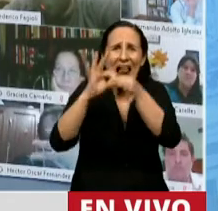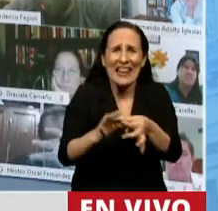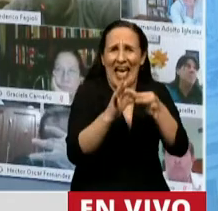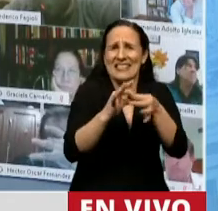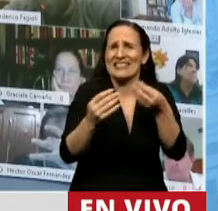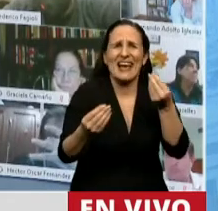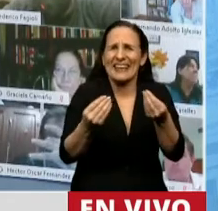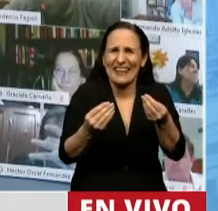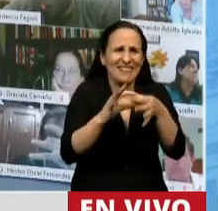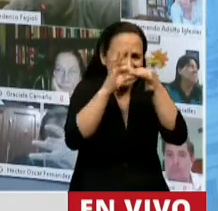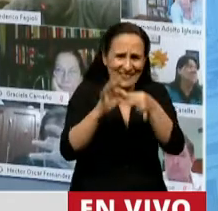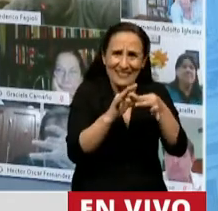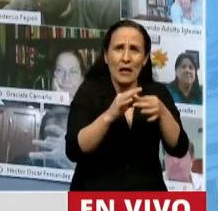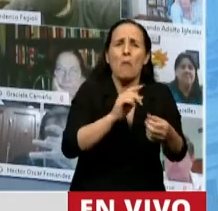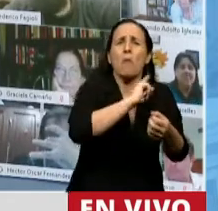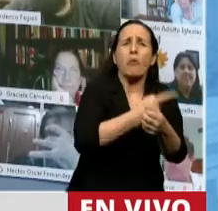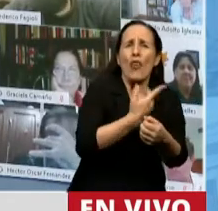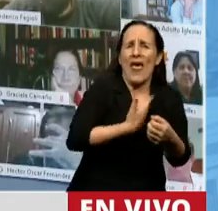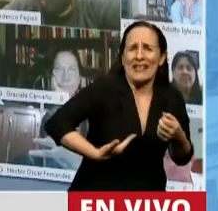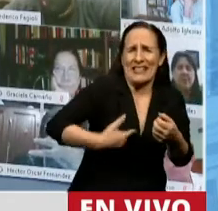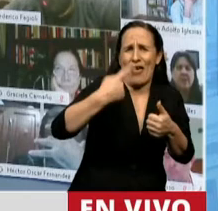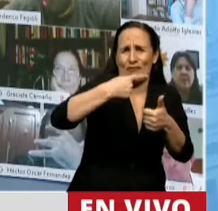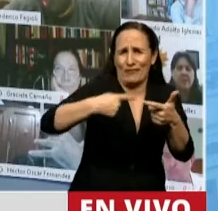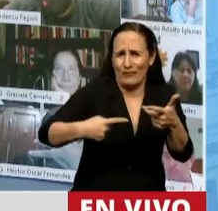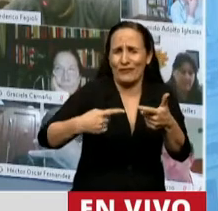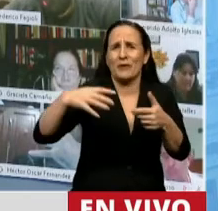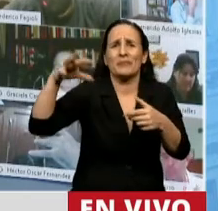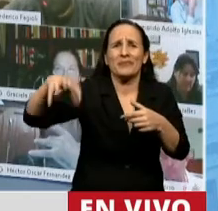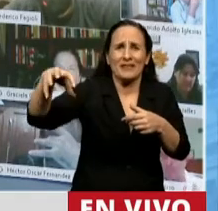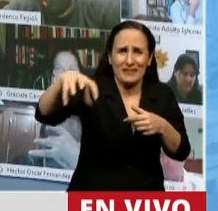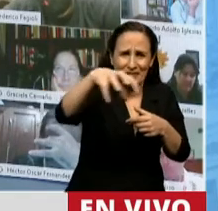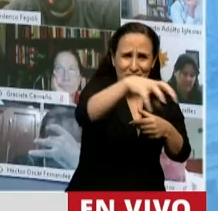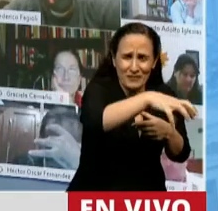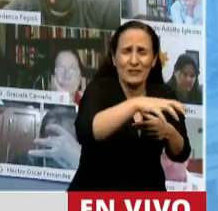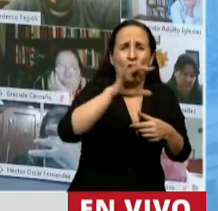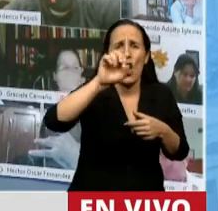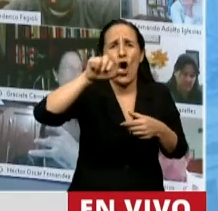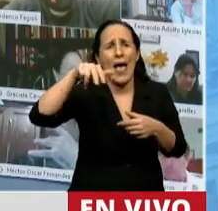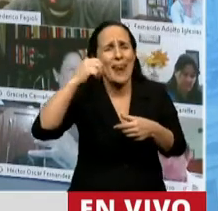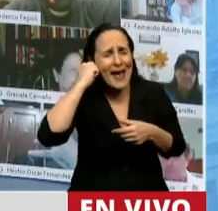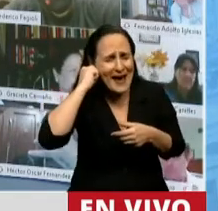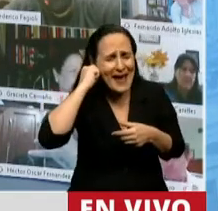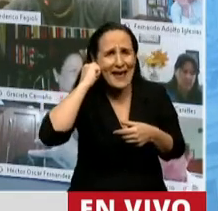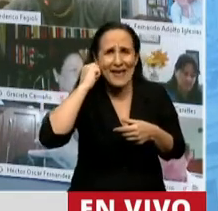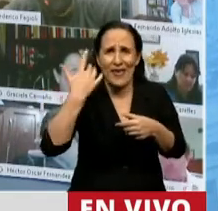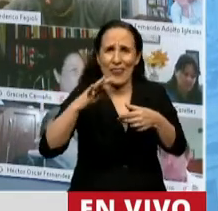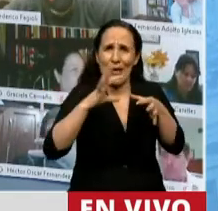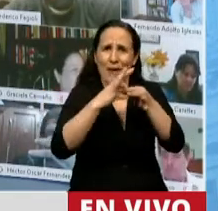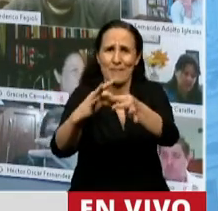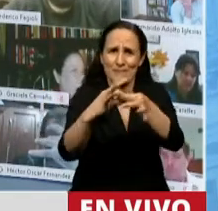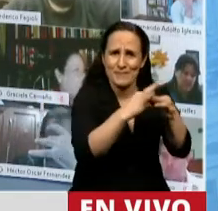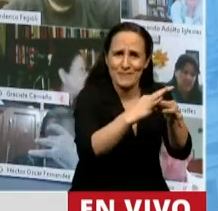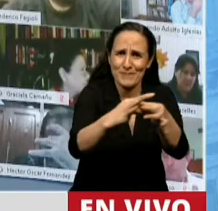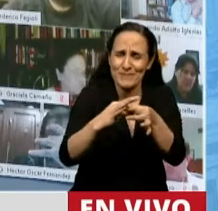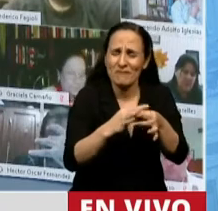diferentes poderes del Estado con las organizaciones de la sociedad civil. Estamos